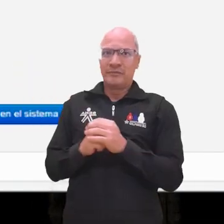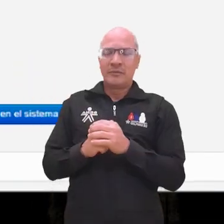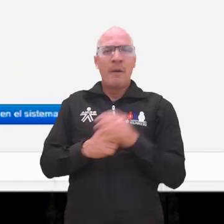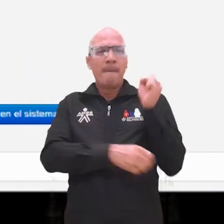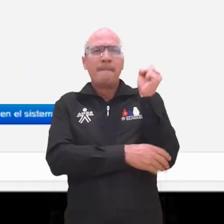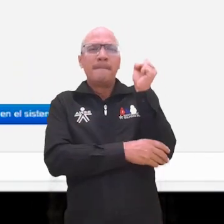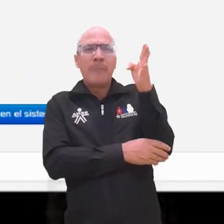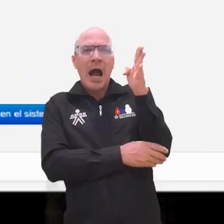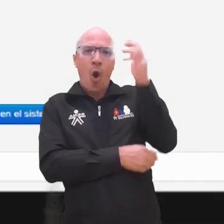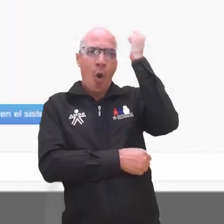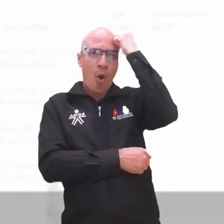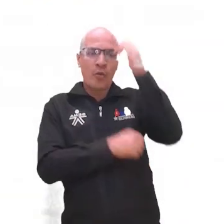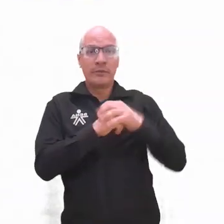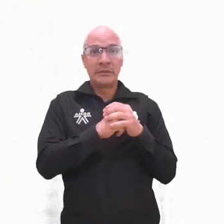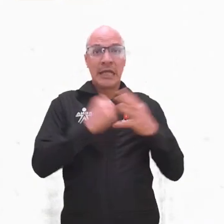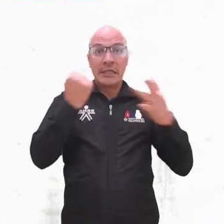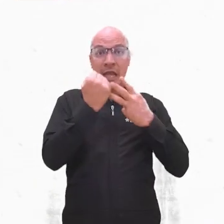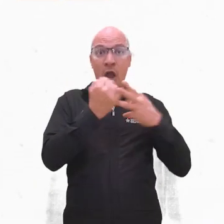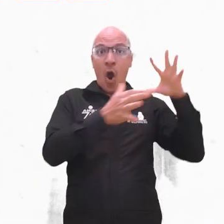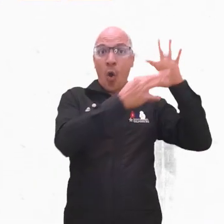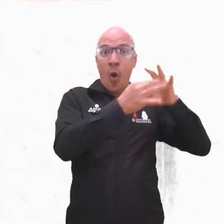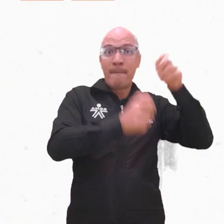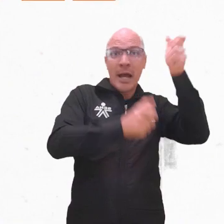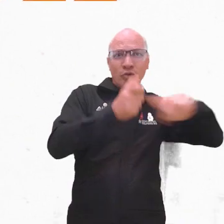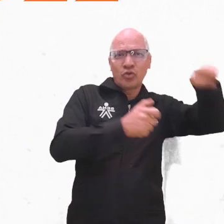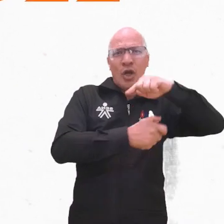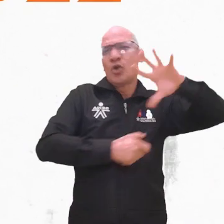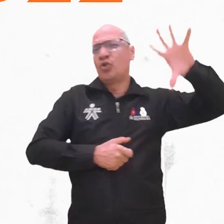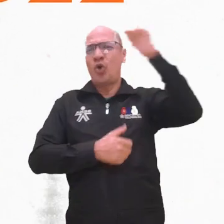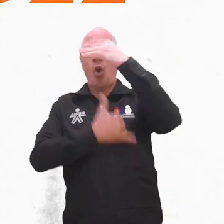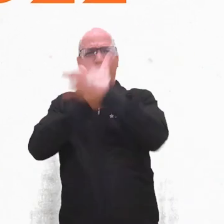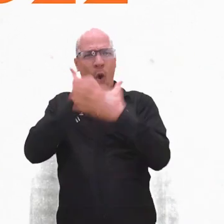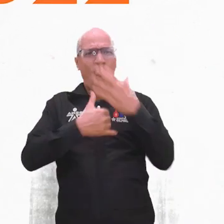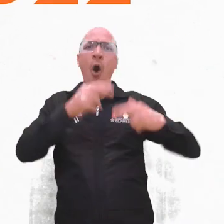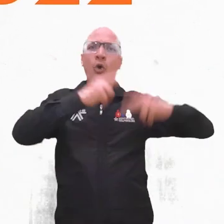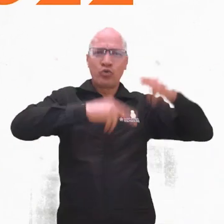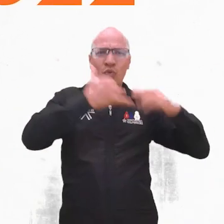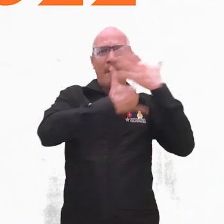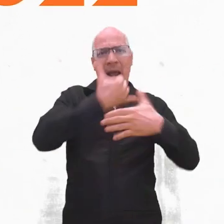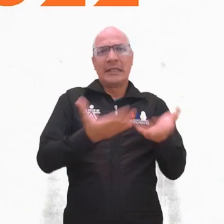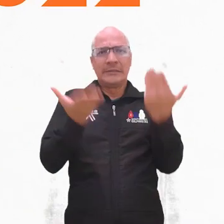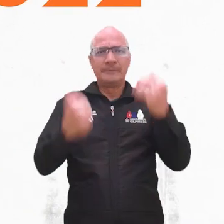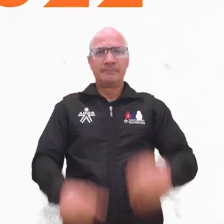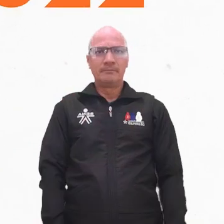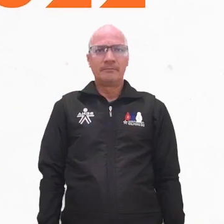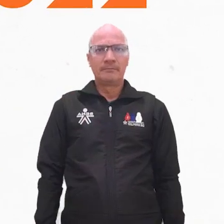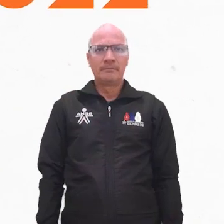Módulo Banco de Instructores En el SENA conectamos el talento de los colombianos que construyen país.